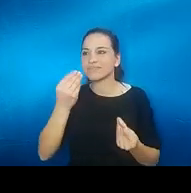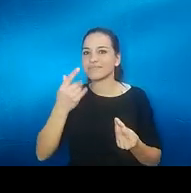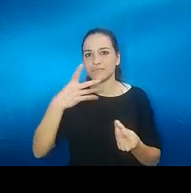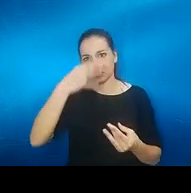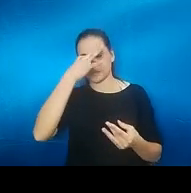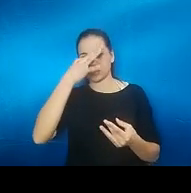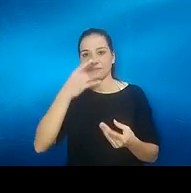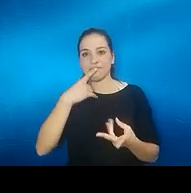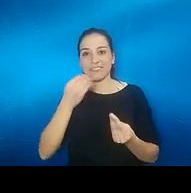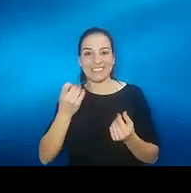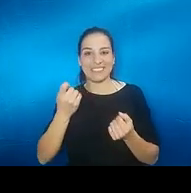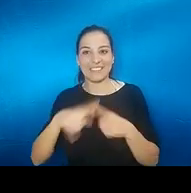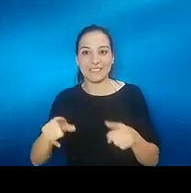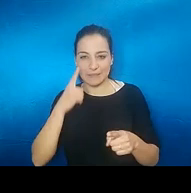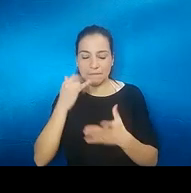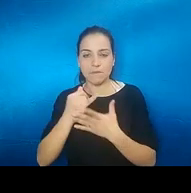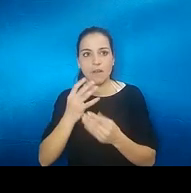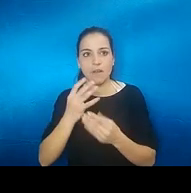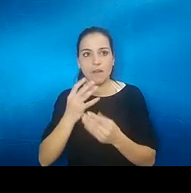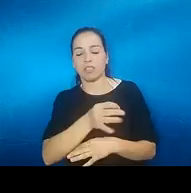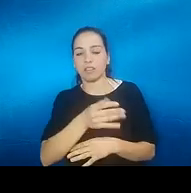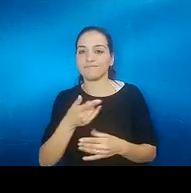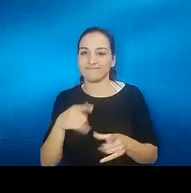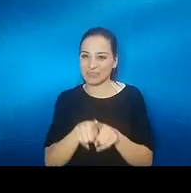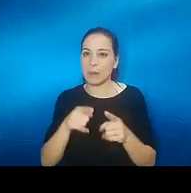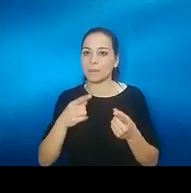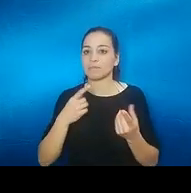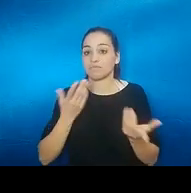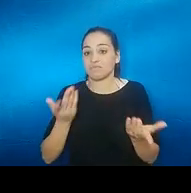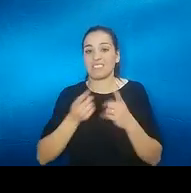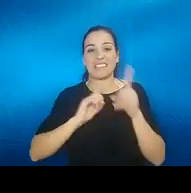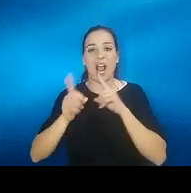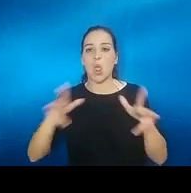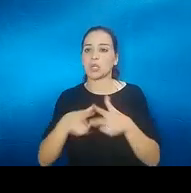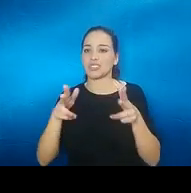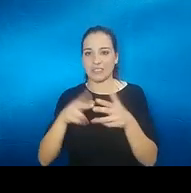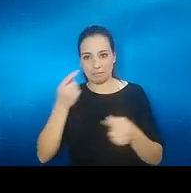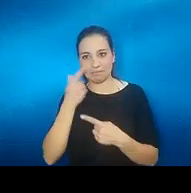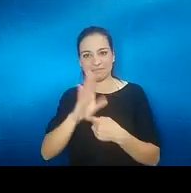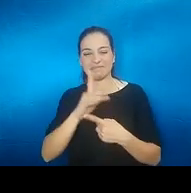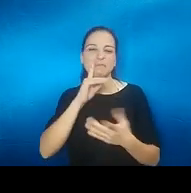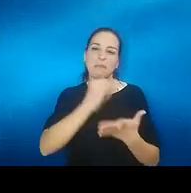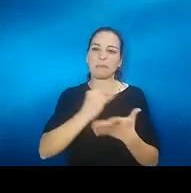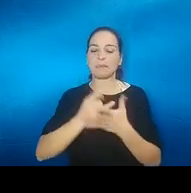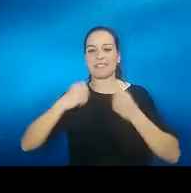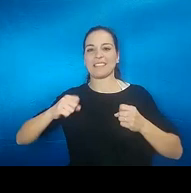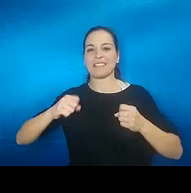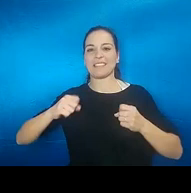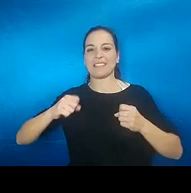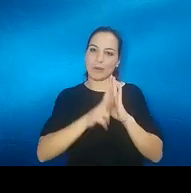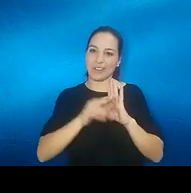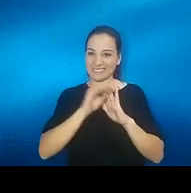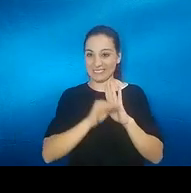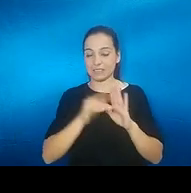y sacarlo a reducir en conversaciones sociales sin ningún problema como decía Silvia vale os animo también que hagáis el protocolo que lo tengamos en